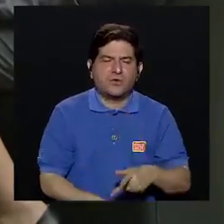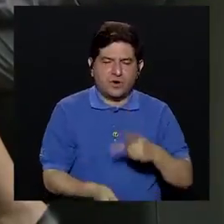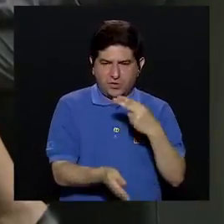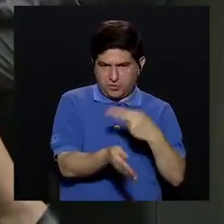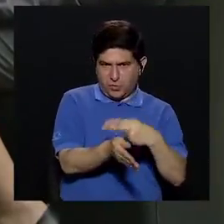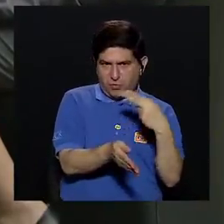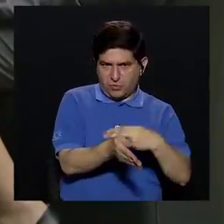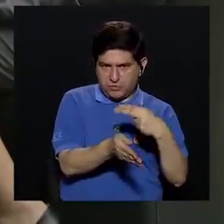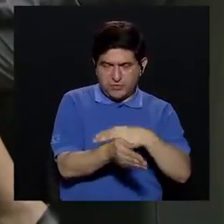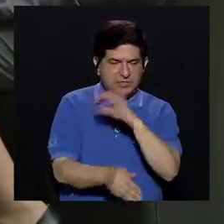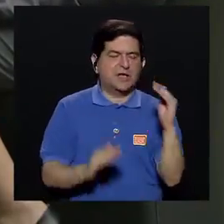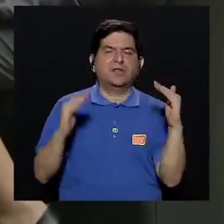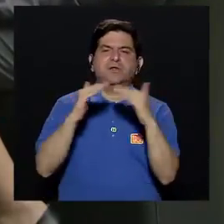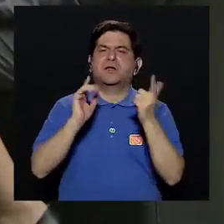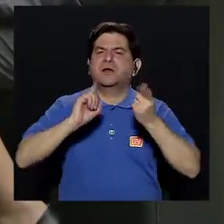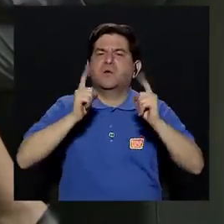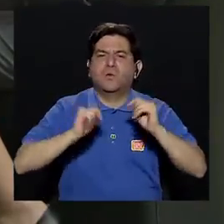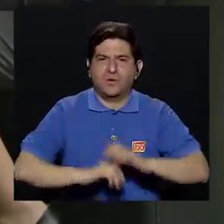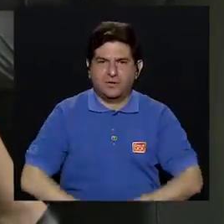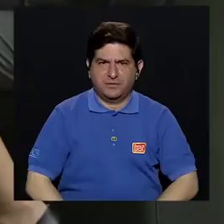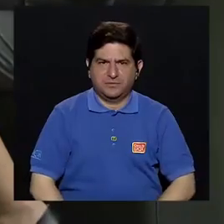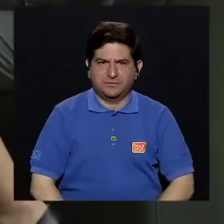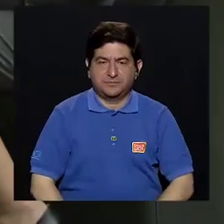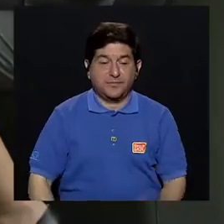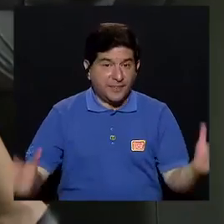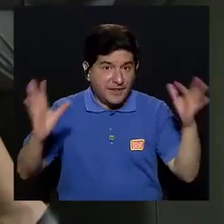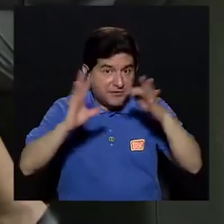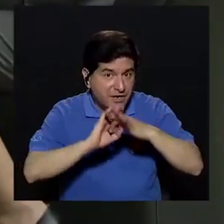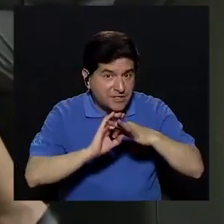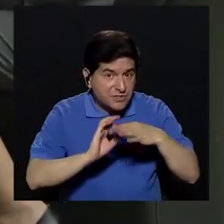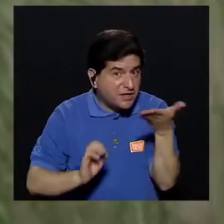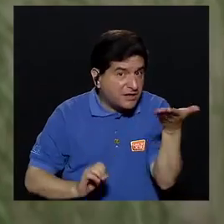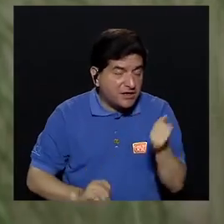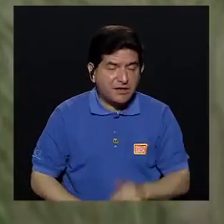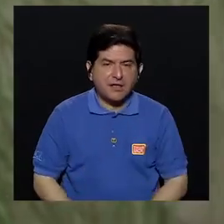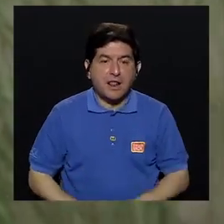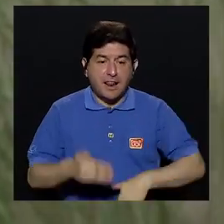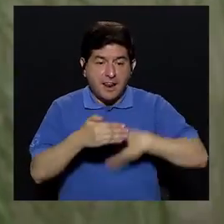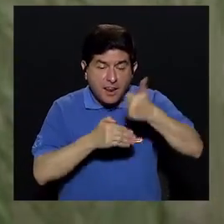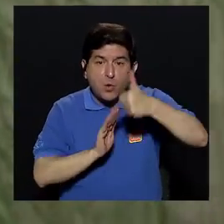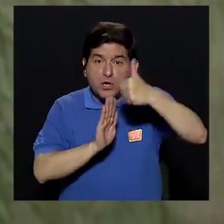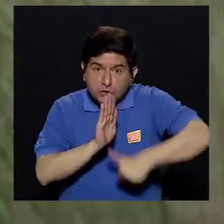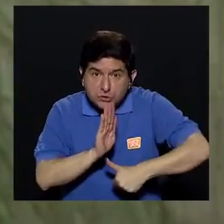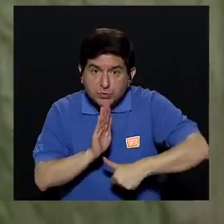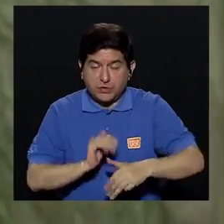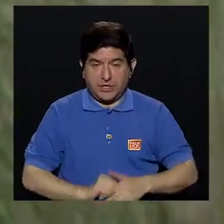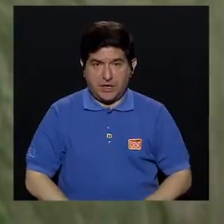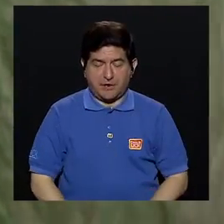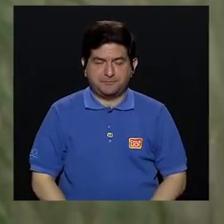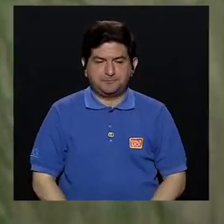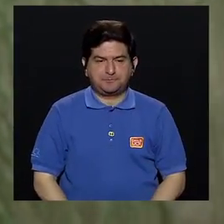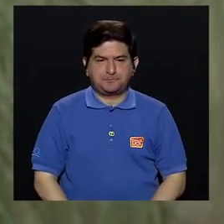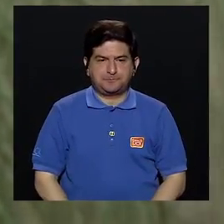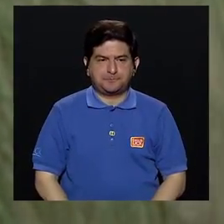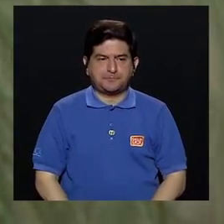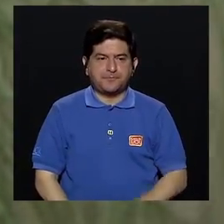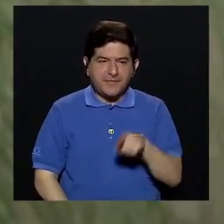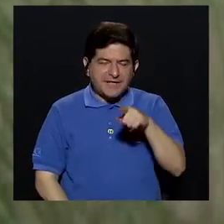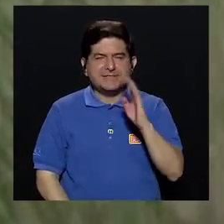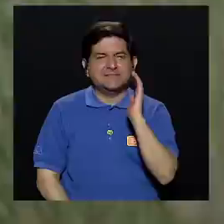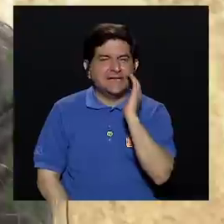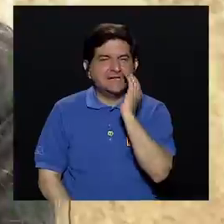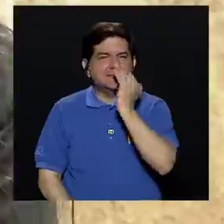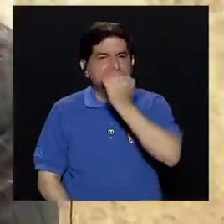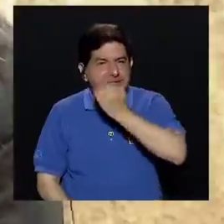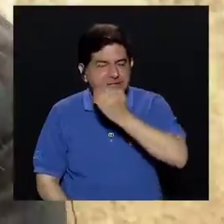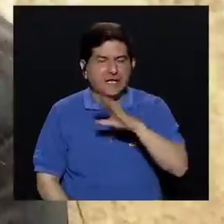en el hospital como en el hogar? En cuanto a... Digamos, después de la cirugía. Por ejemplo, si es el cielo,